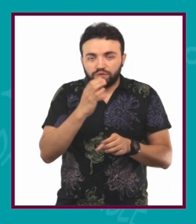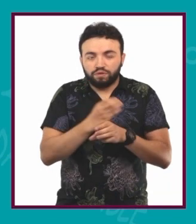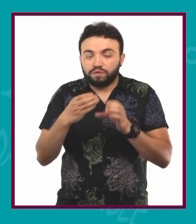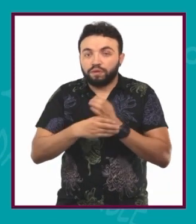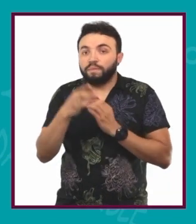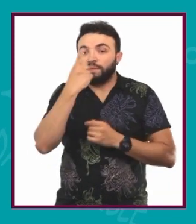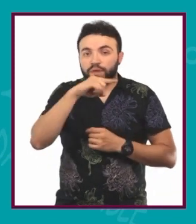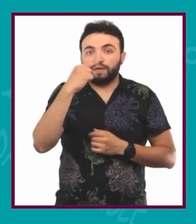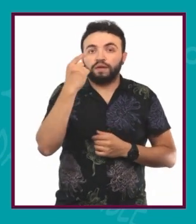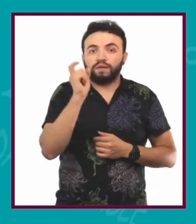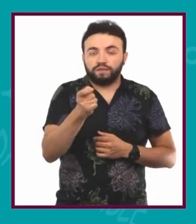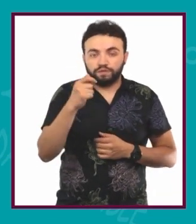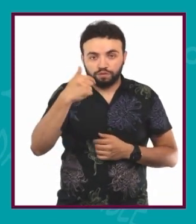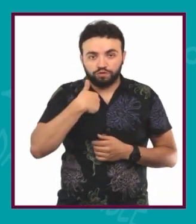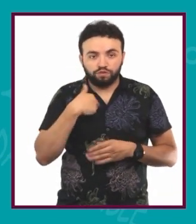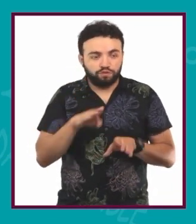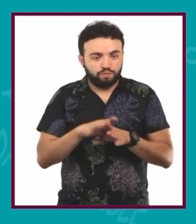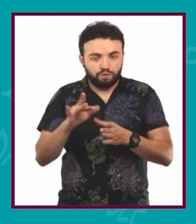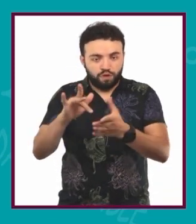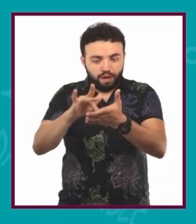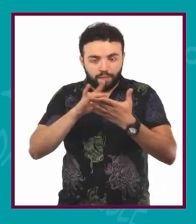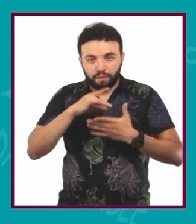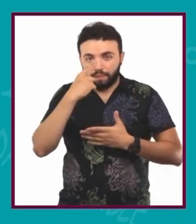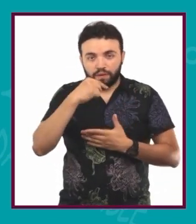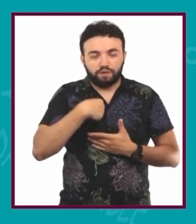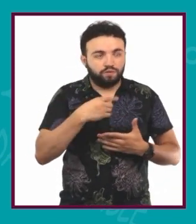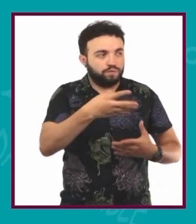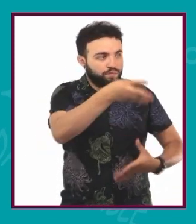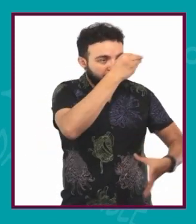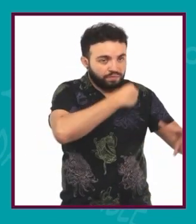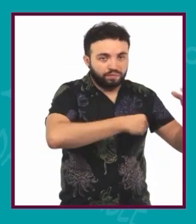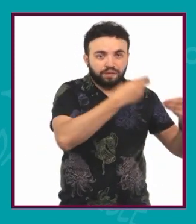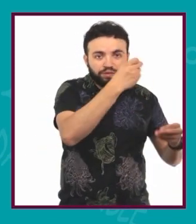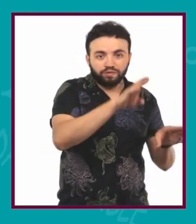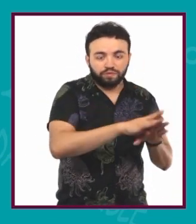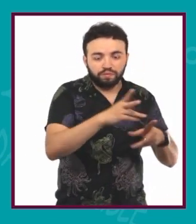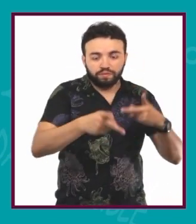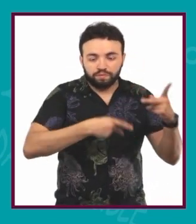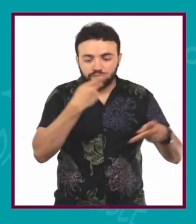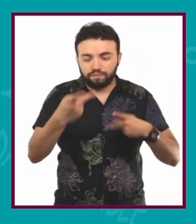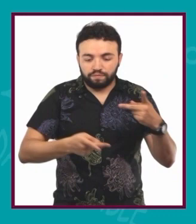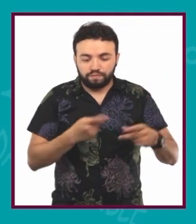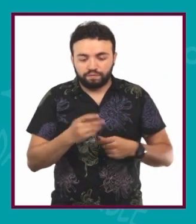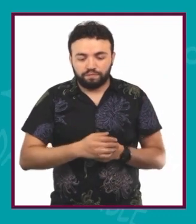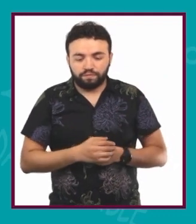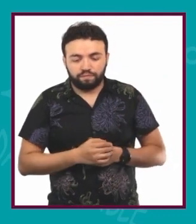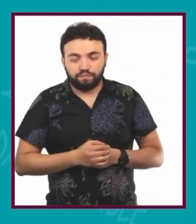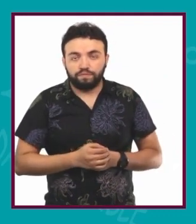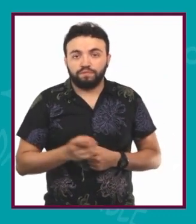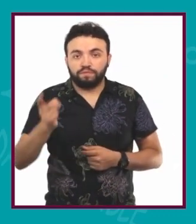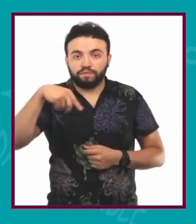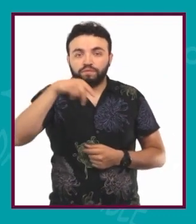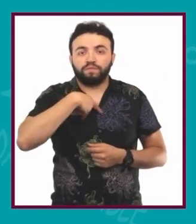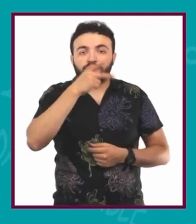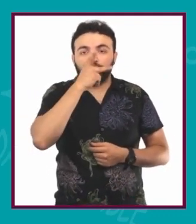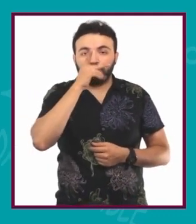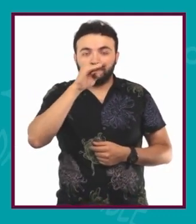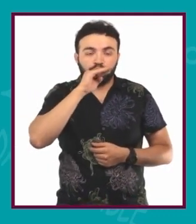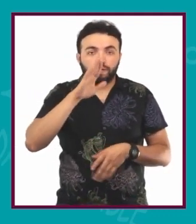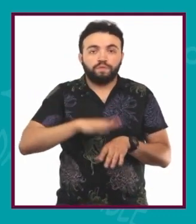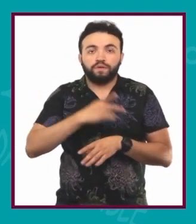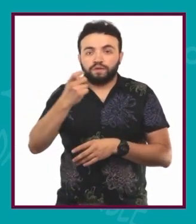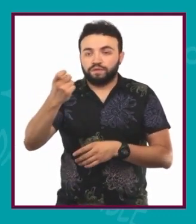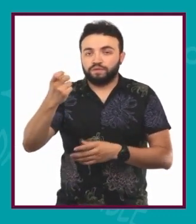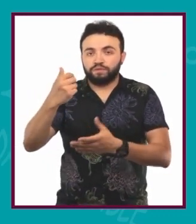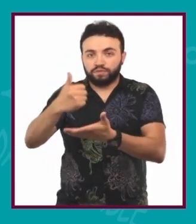cosas para que yo, no sé, apoyo para que yo practicara así el habla. Son mi padre y mi madre, ya que ellos